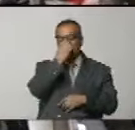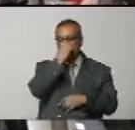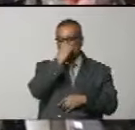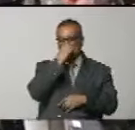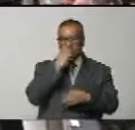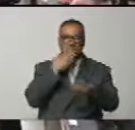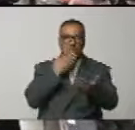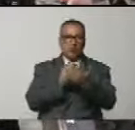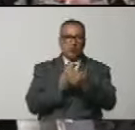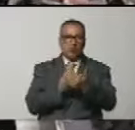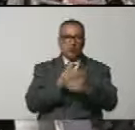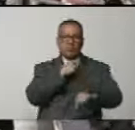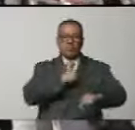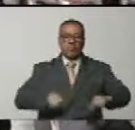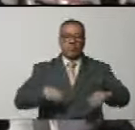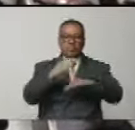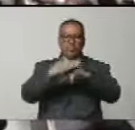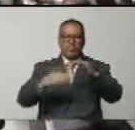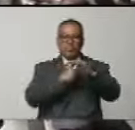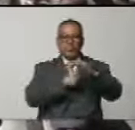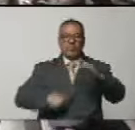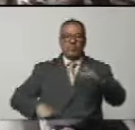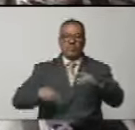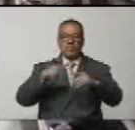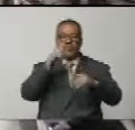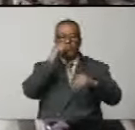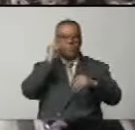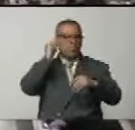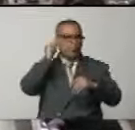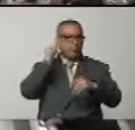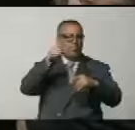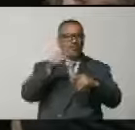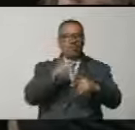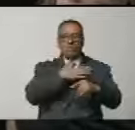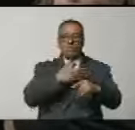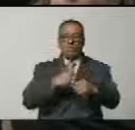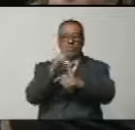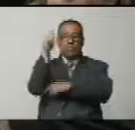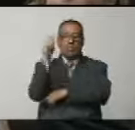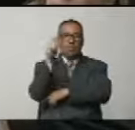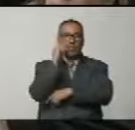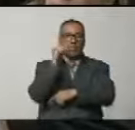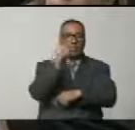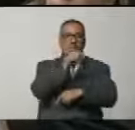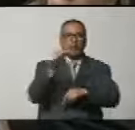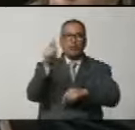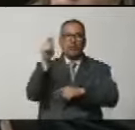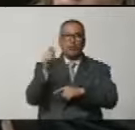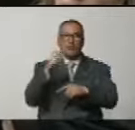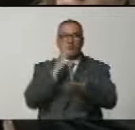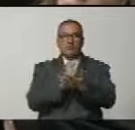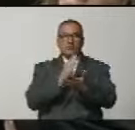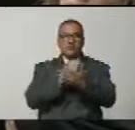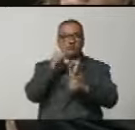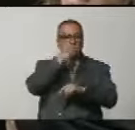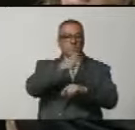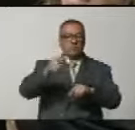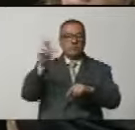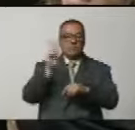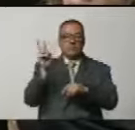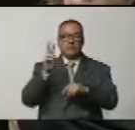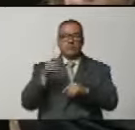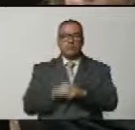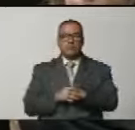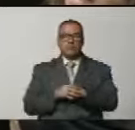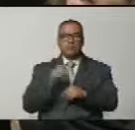Gracias, señor presidente, vicepresidente y vicepresidenta, queridos parlamentarios y parlamentarias, y como siempre al pueblo venezolano